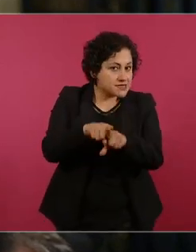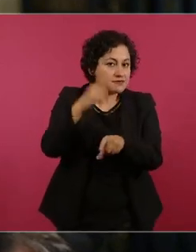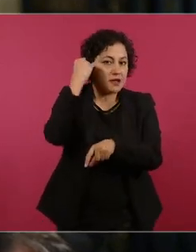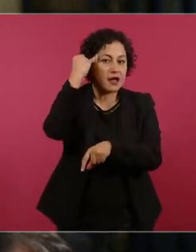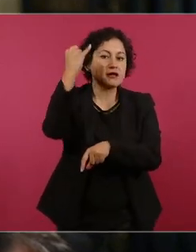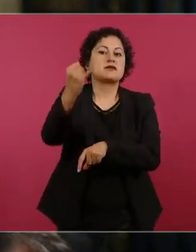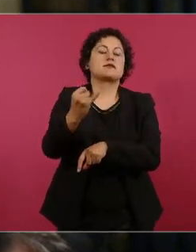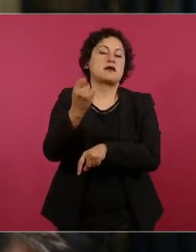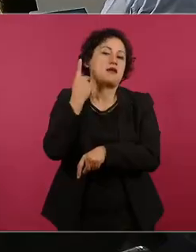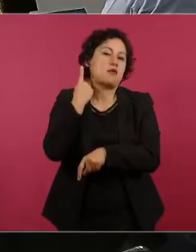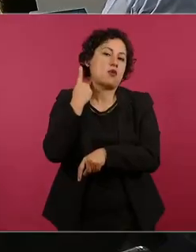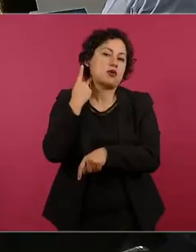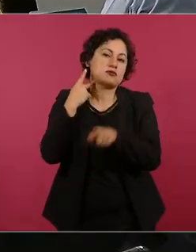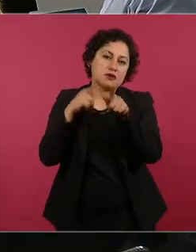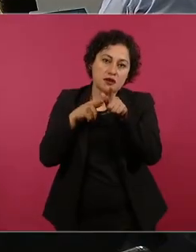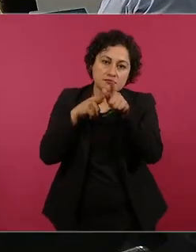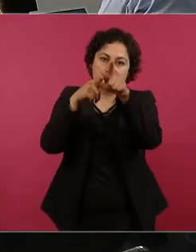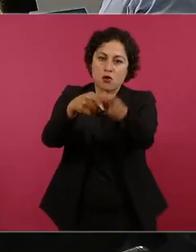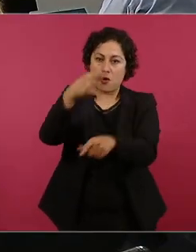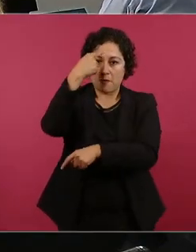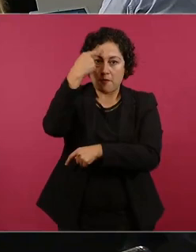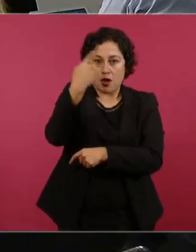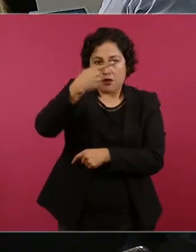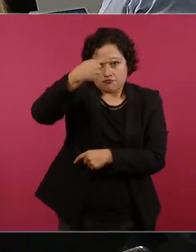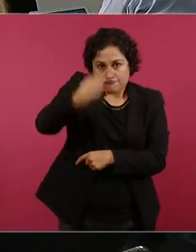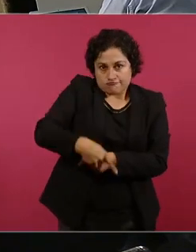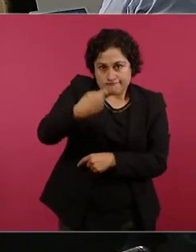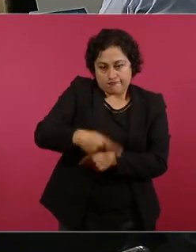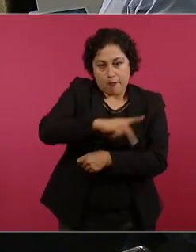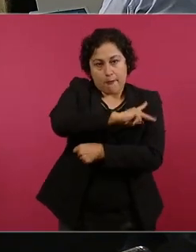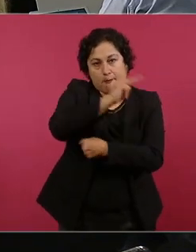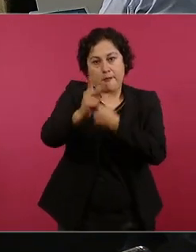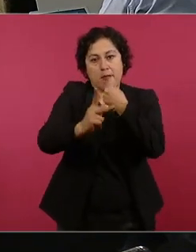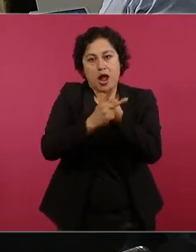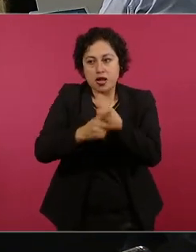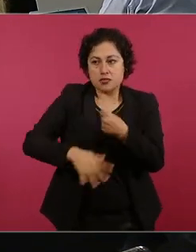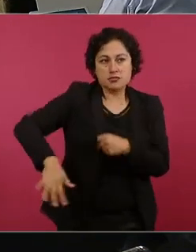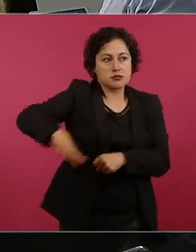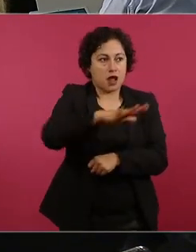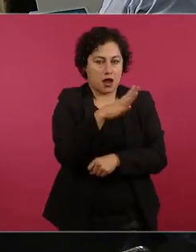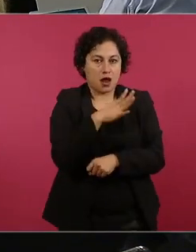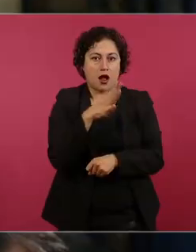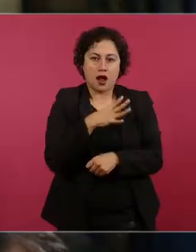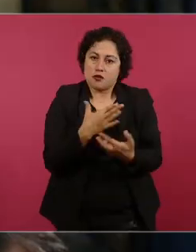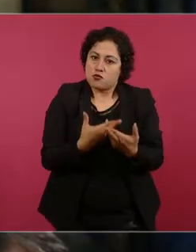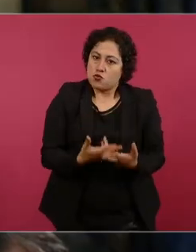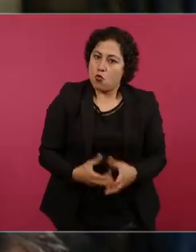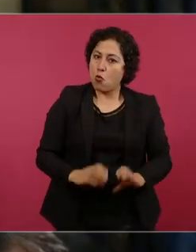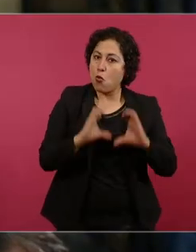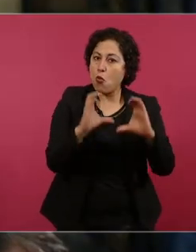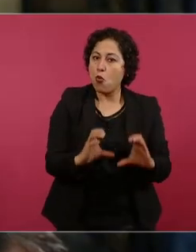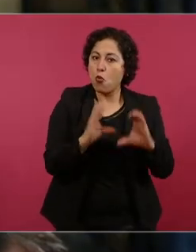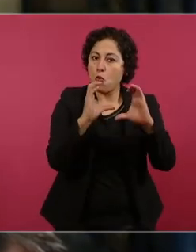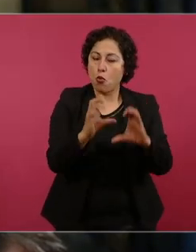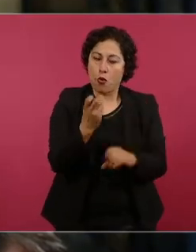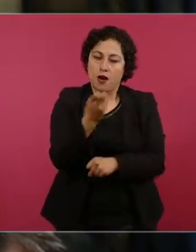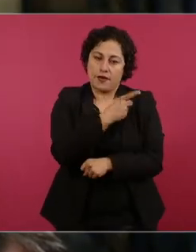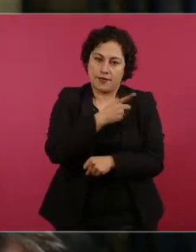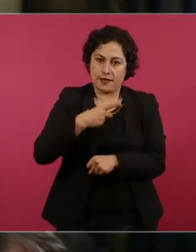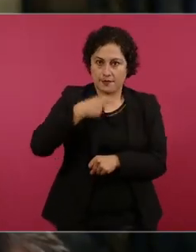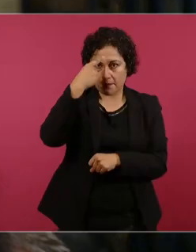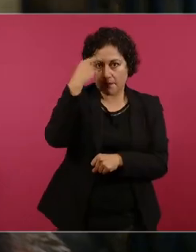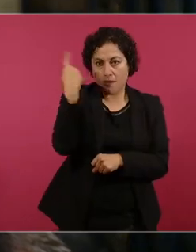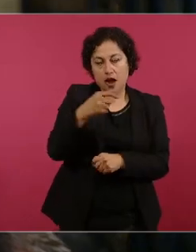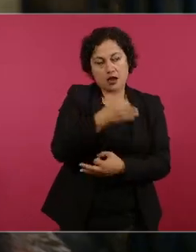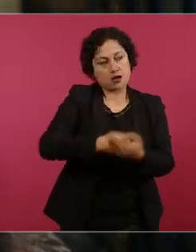de cuidar nuestros recursos materiales nuestros recursos naturales y al final de cuentas que esto se refleje en beneficio de nuestros